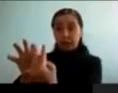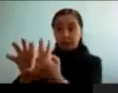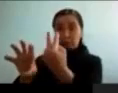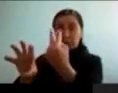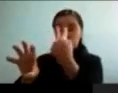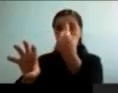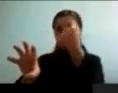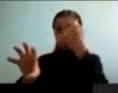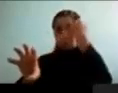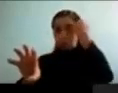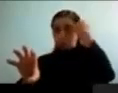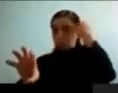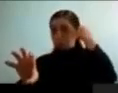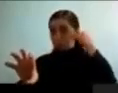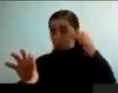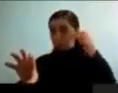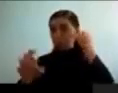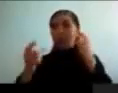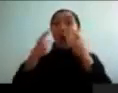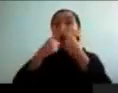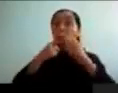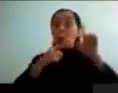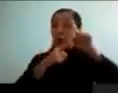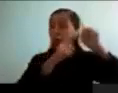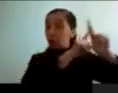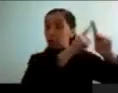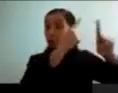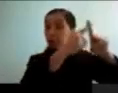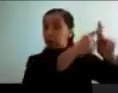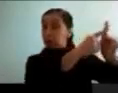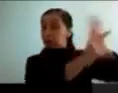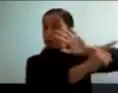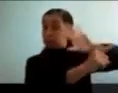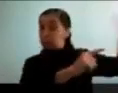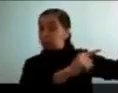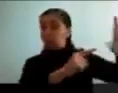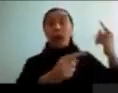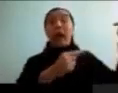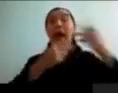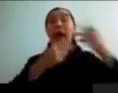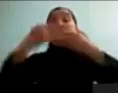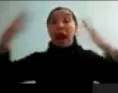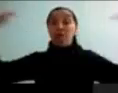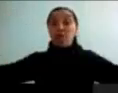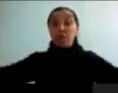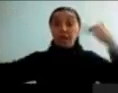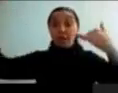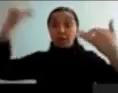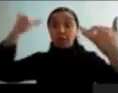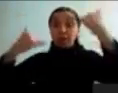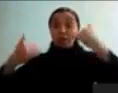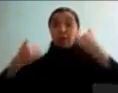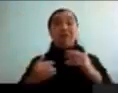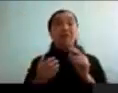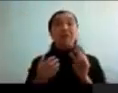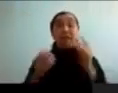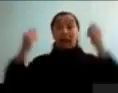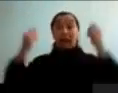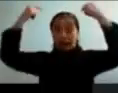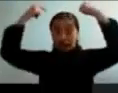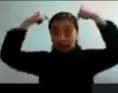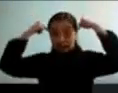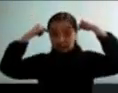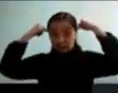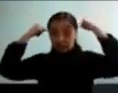suprimidos temporalmente. Este despertar puede ocurrir ya sea por estímulos desde afuera, o como consecuencia de alguna alteración interna desconocida. Es decir,